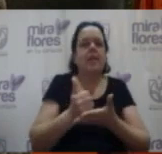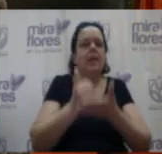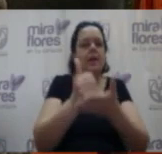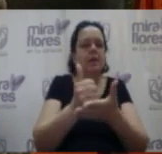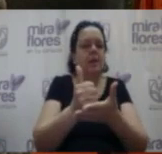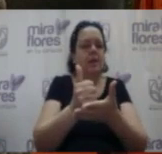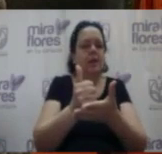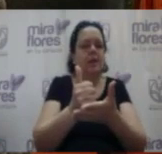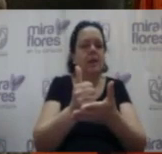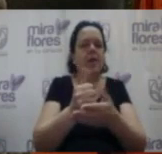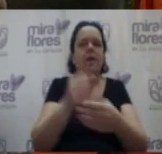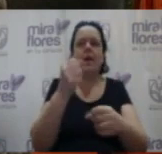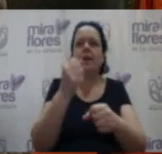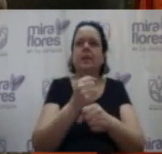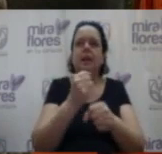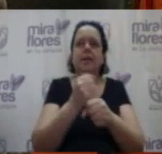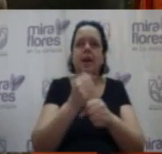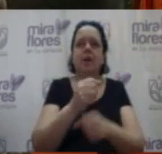de drones.